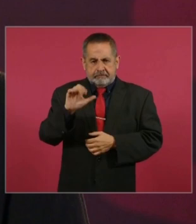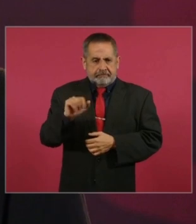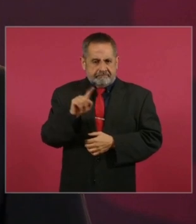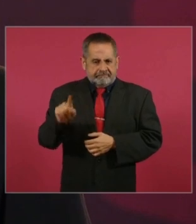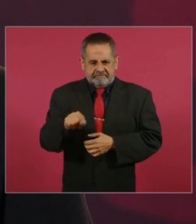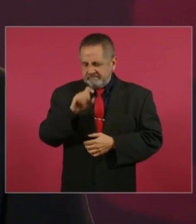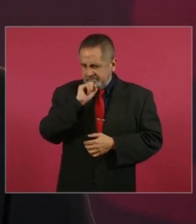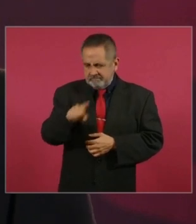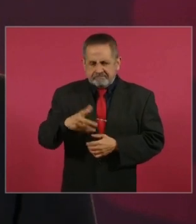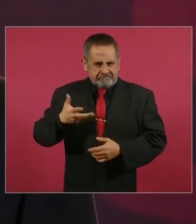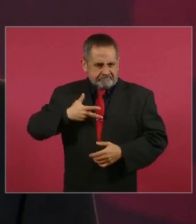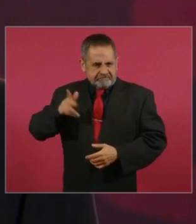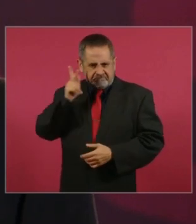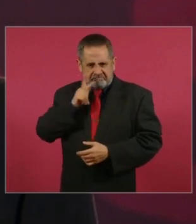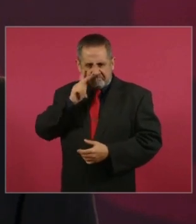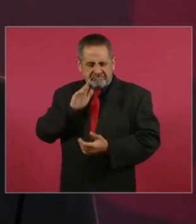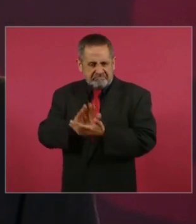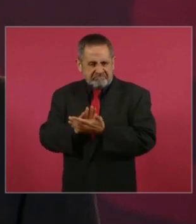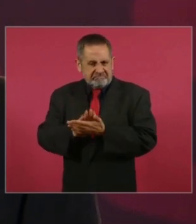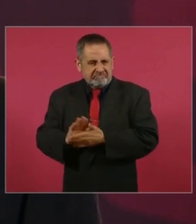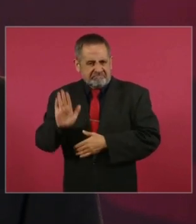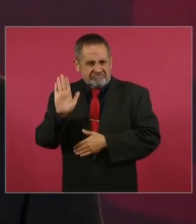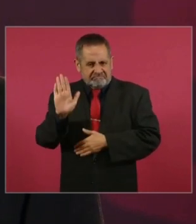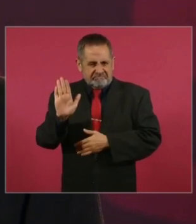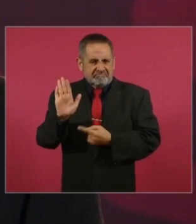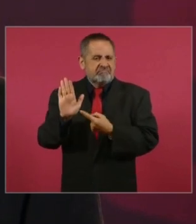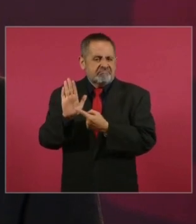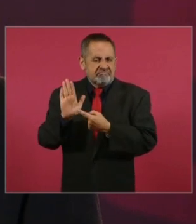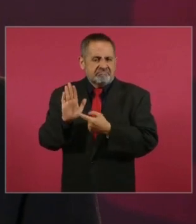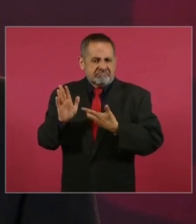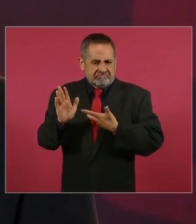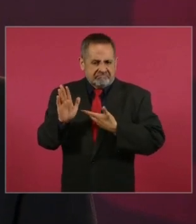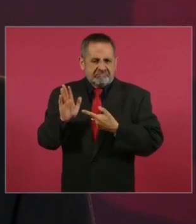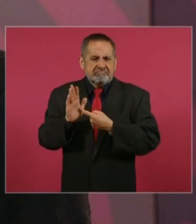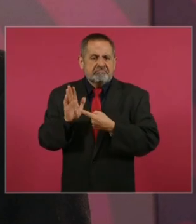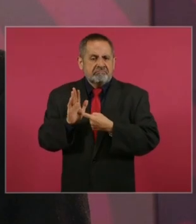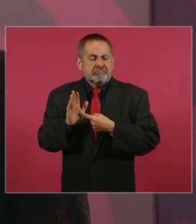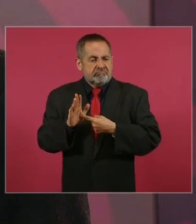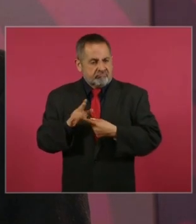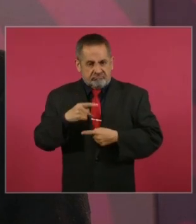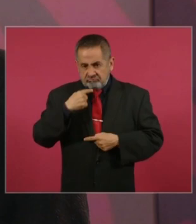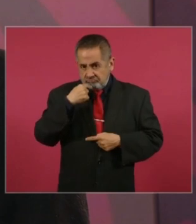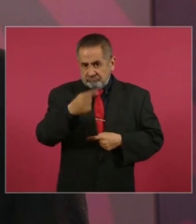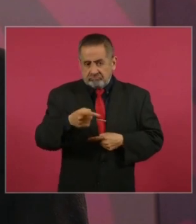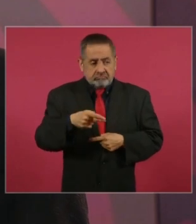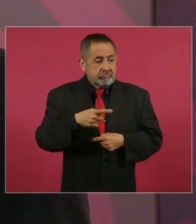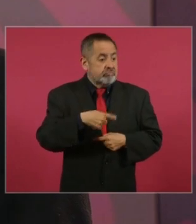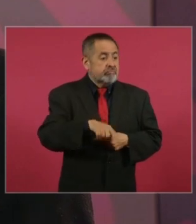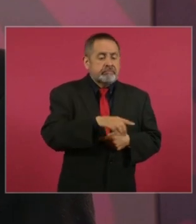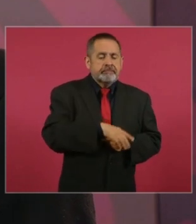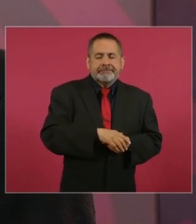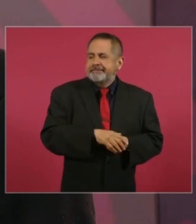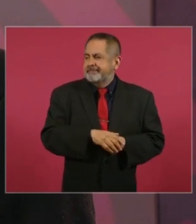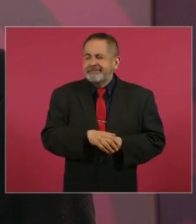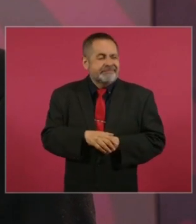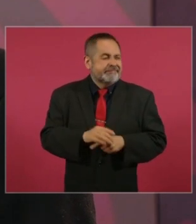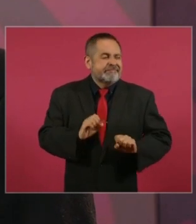Y tengo pruebas para sostener que dejaron libres